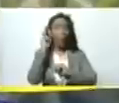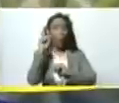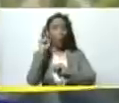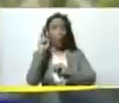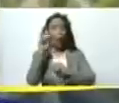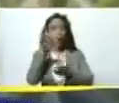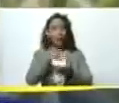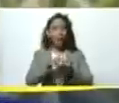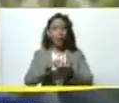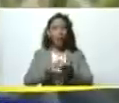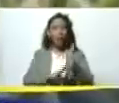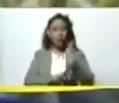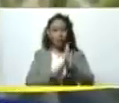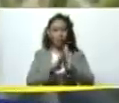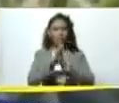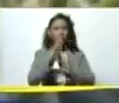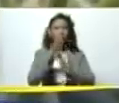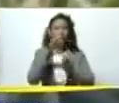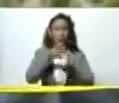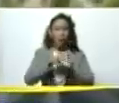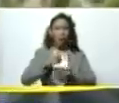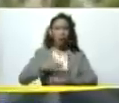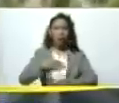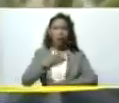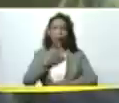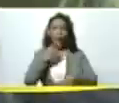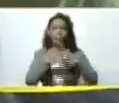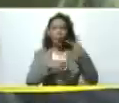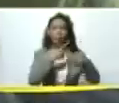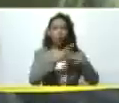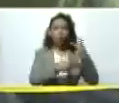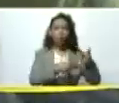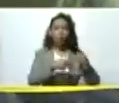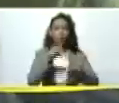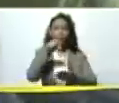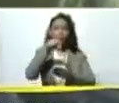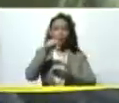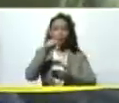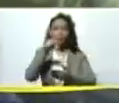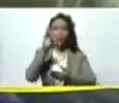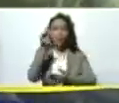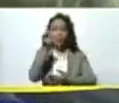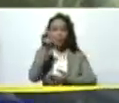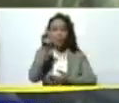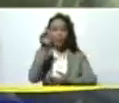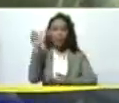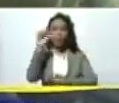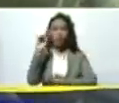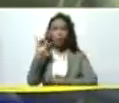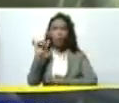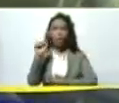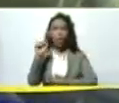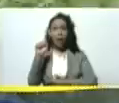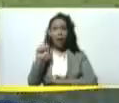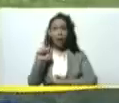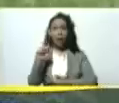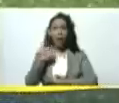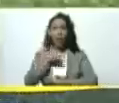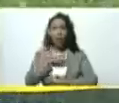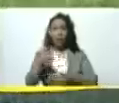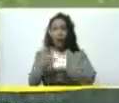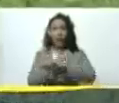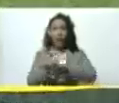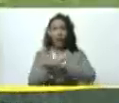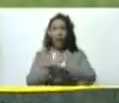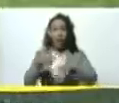estado potencial un estado digamos productor de la semilla de soya ya lo decía nuestro nuestro gobernador